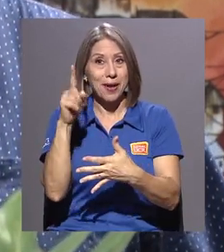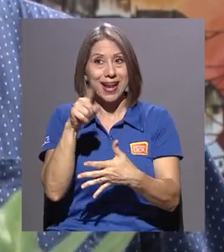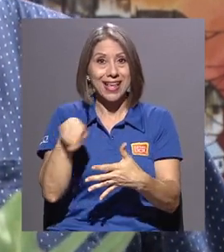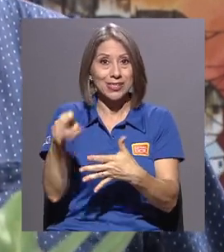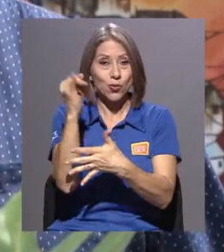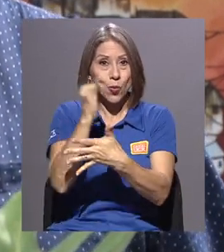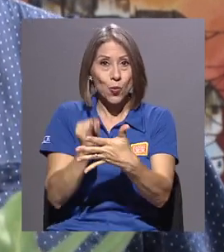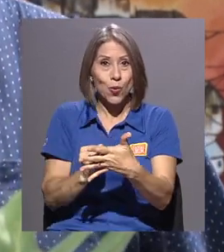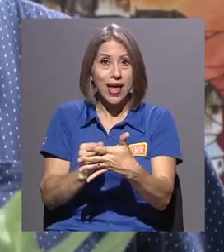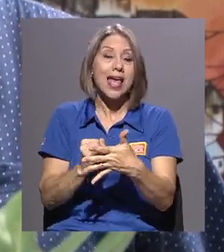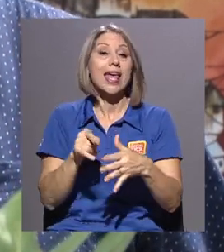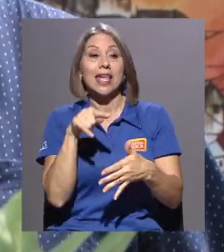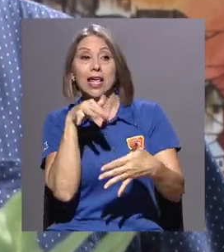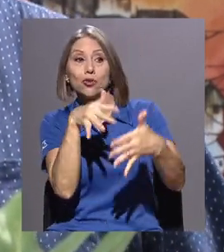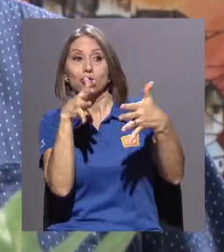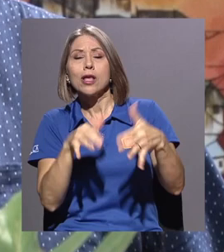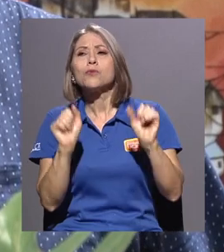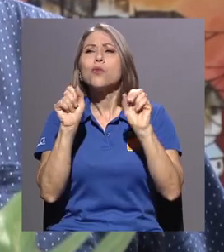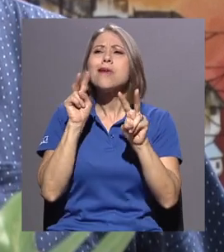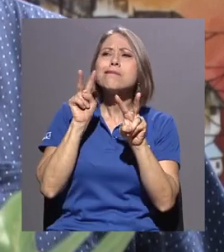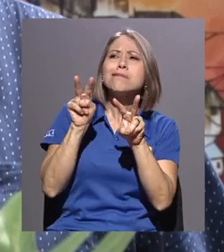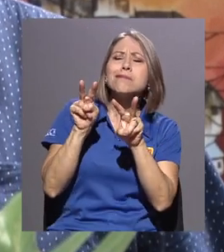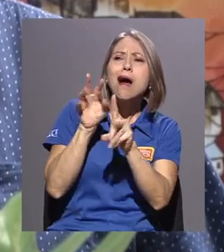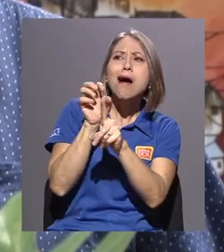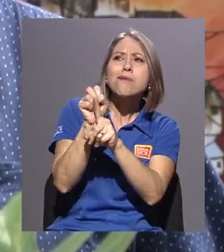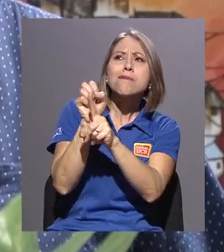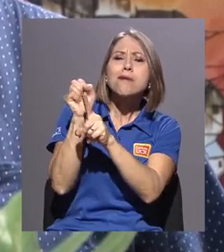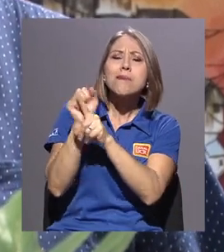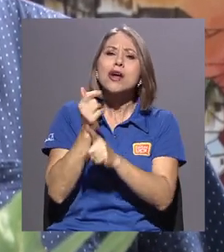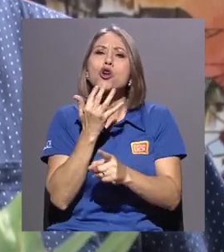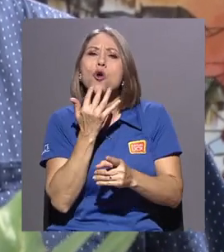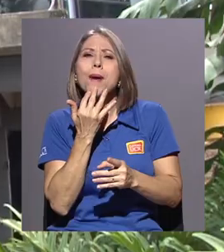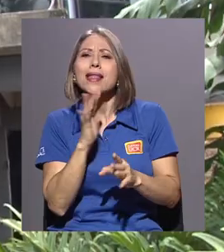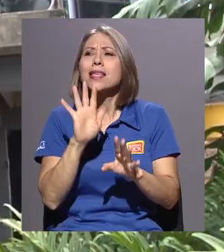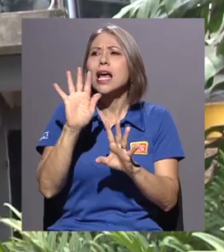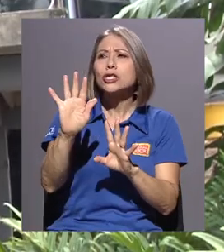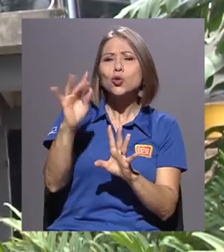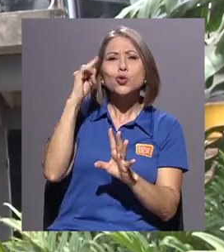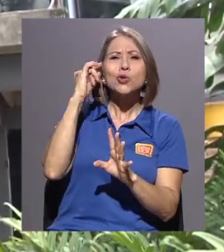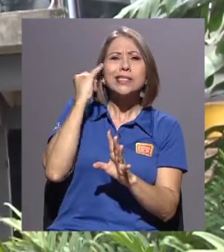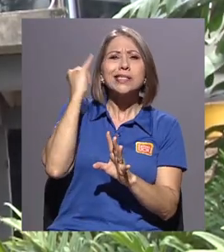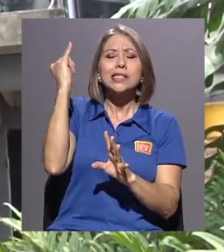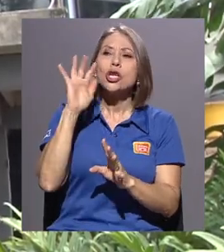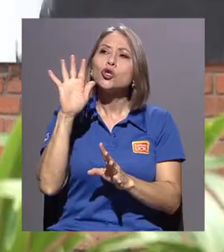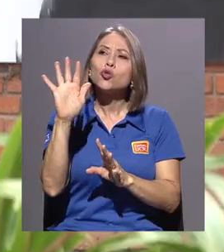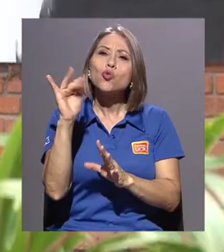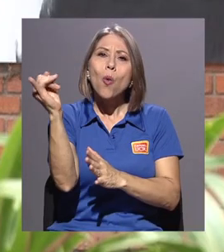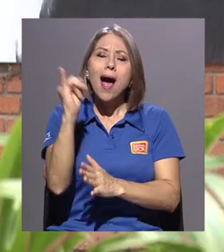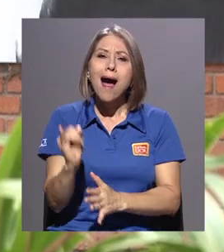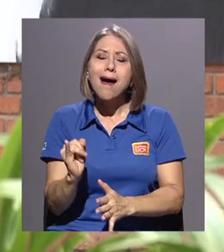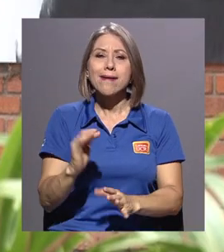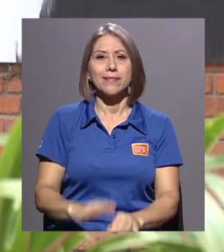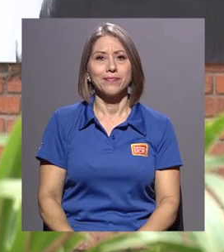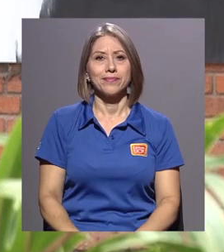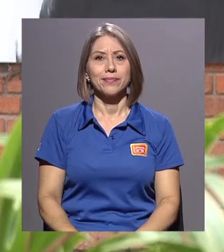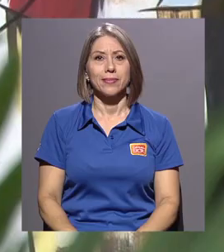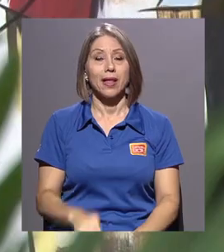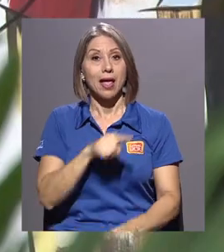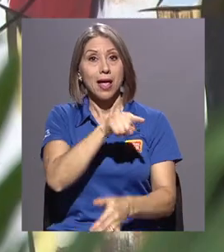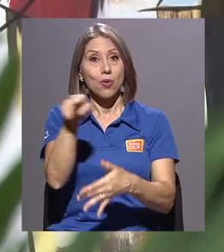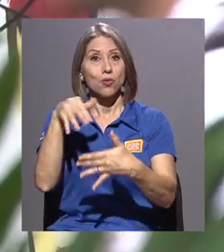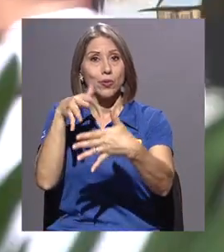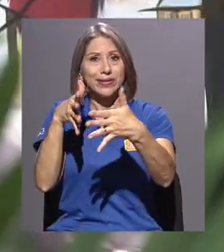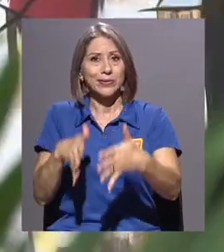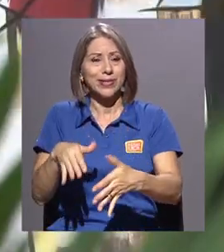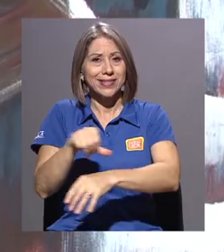impregnaran de su cromática, de sus tramas y mucho de lo que es su plástica. Para los estudiantes de